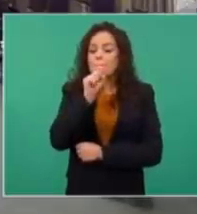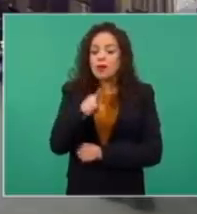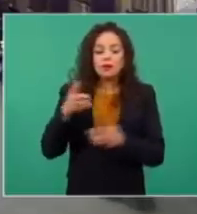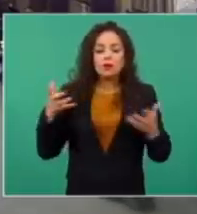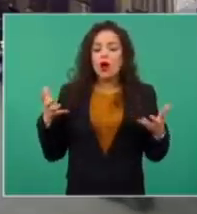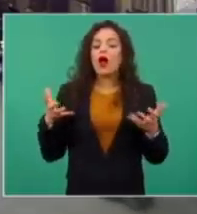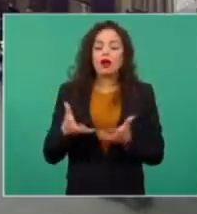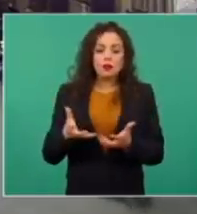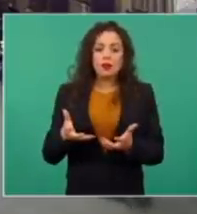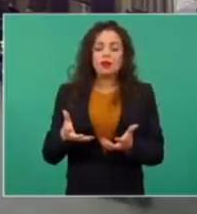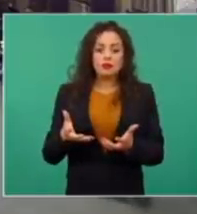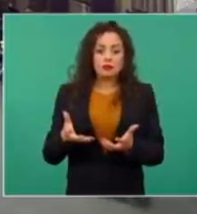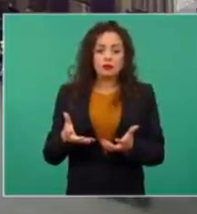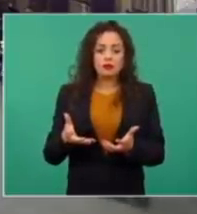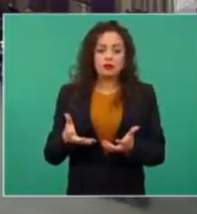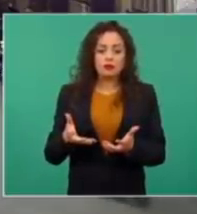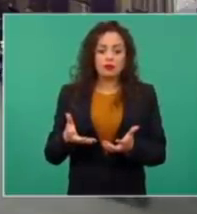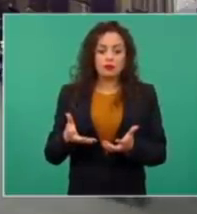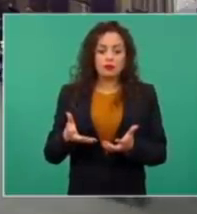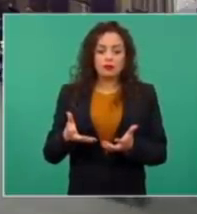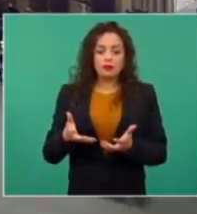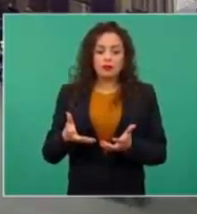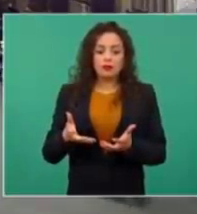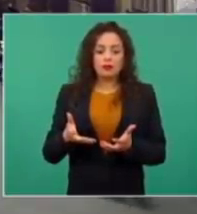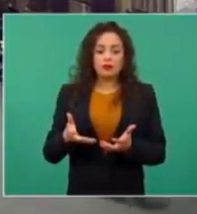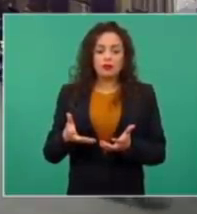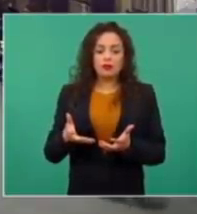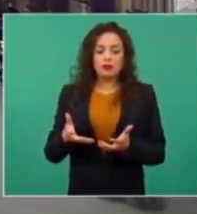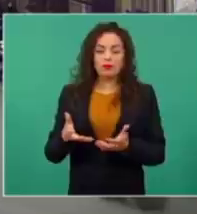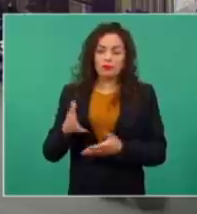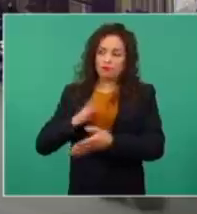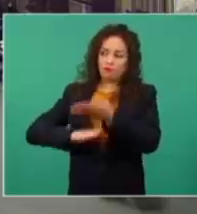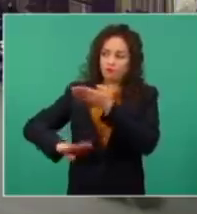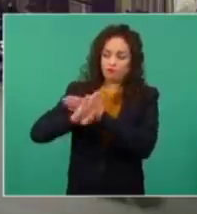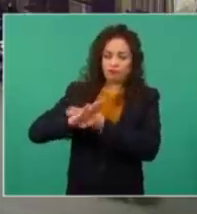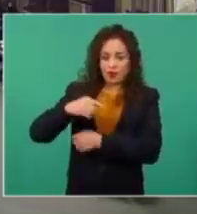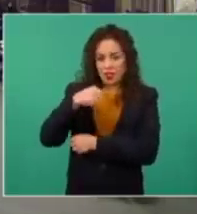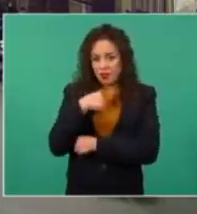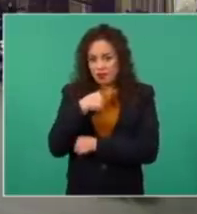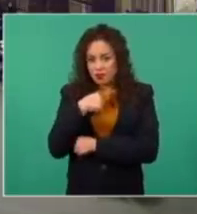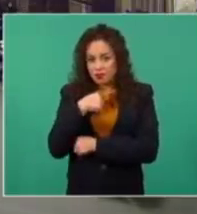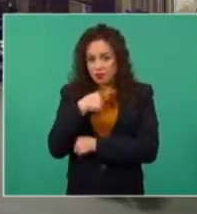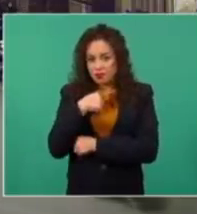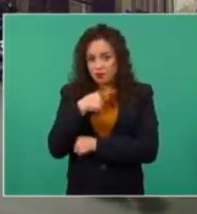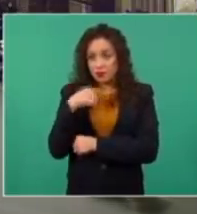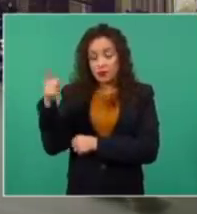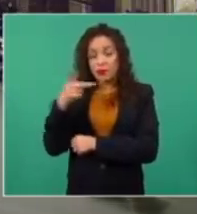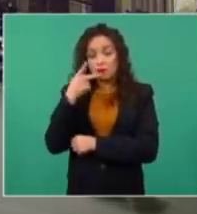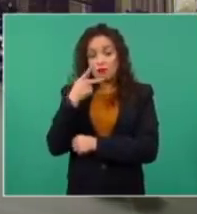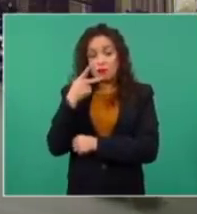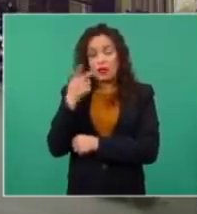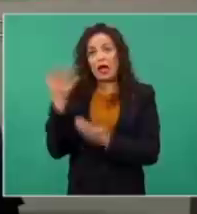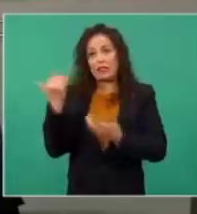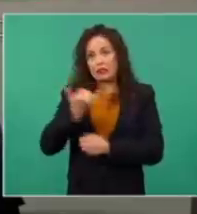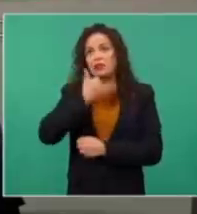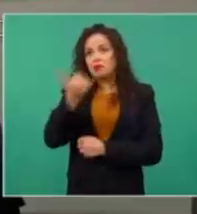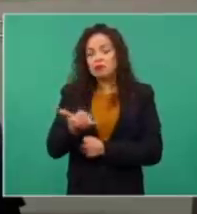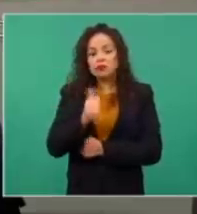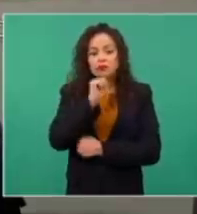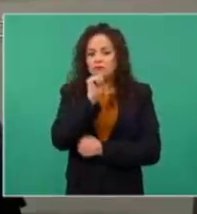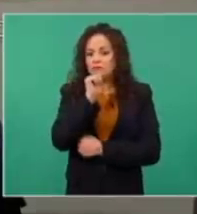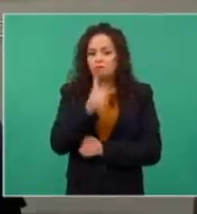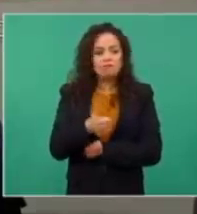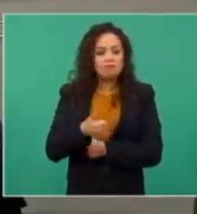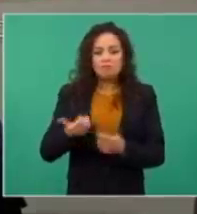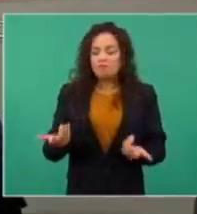en contra mía y no se retractaron. Le siguieron. siguieron.